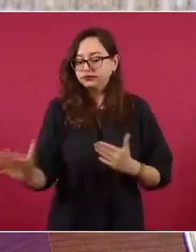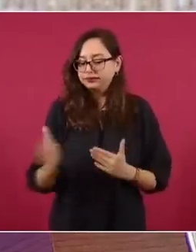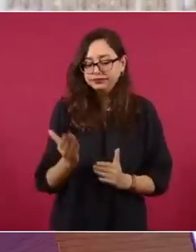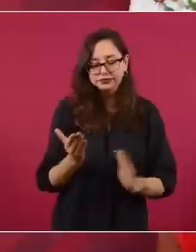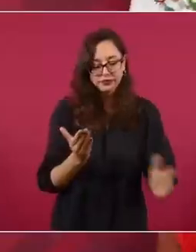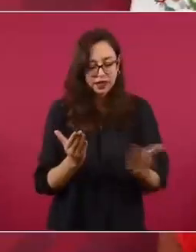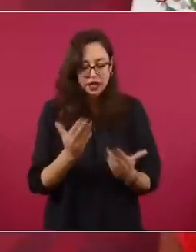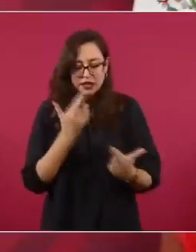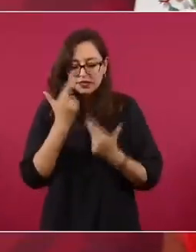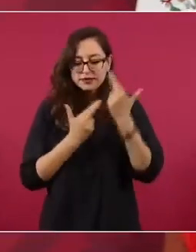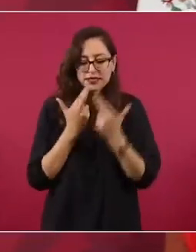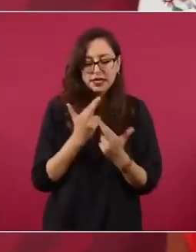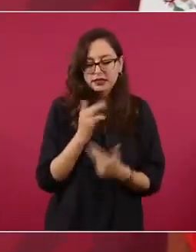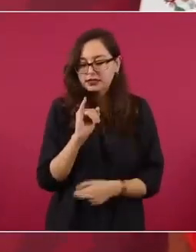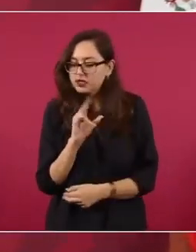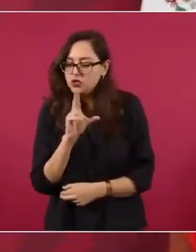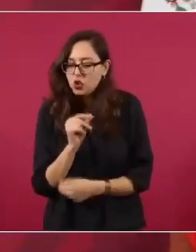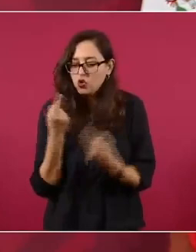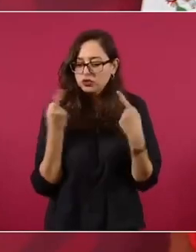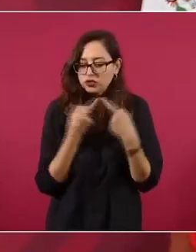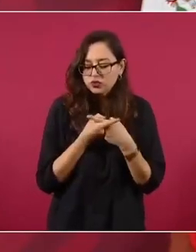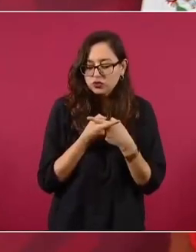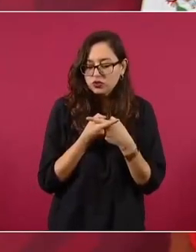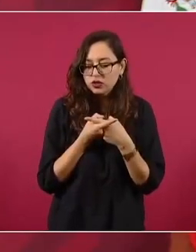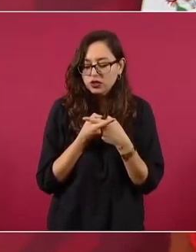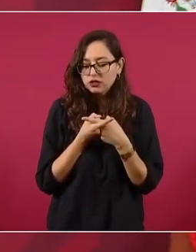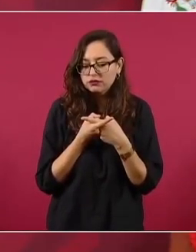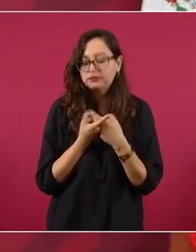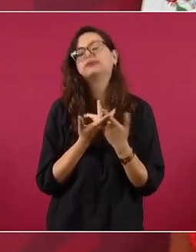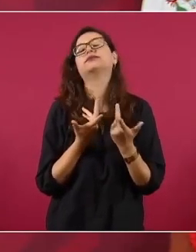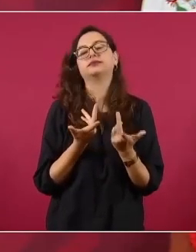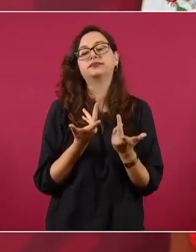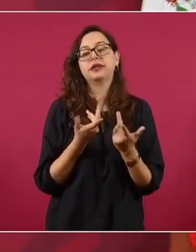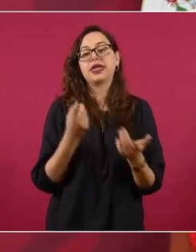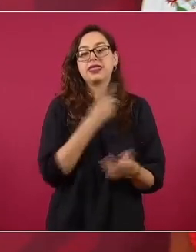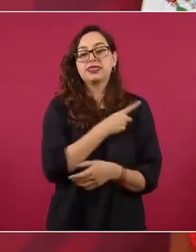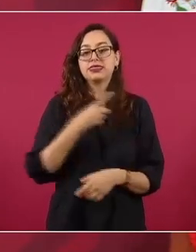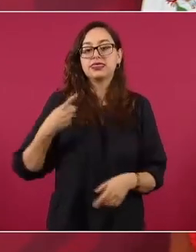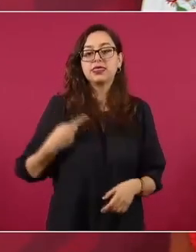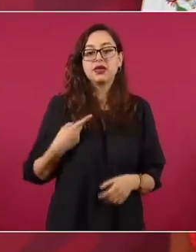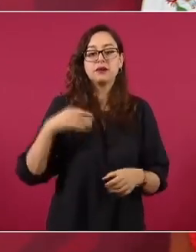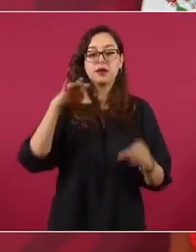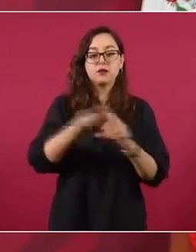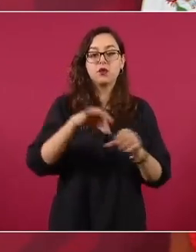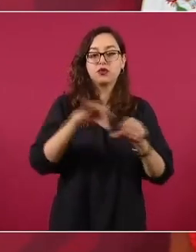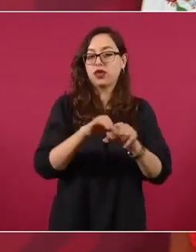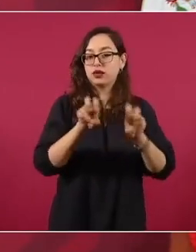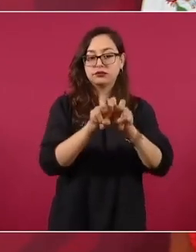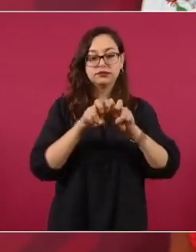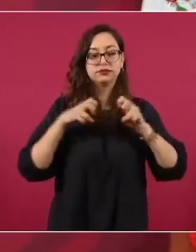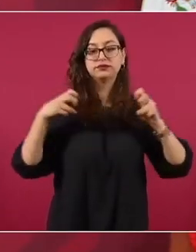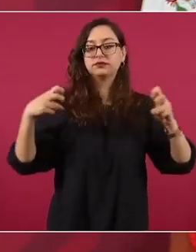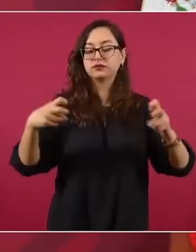absoluta,